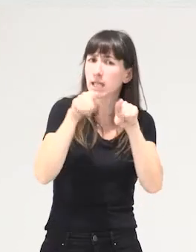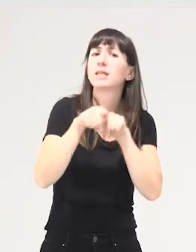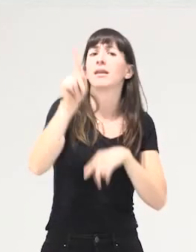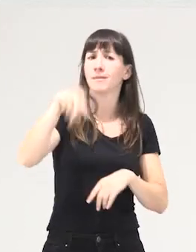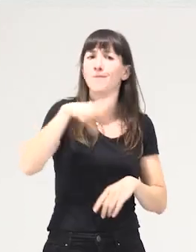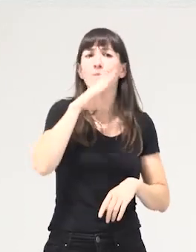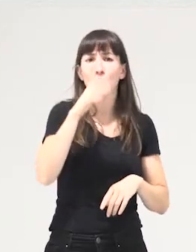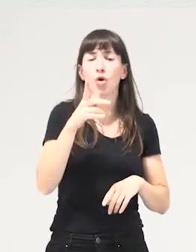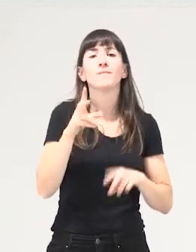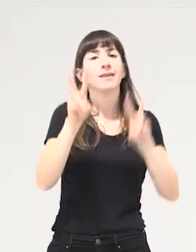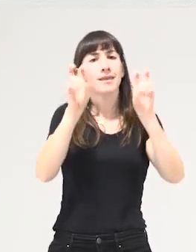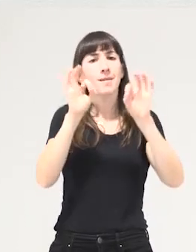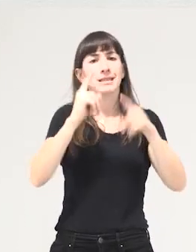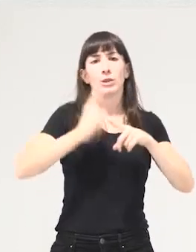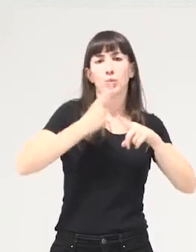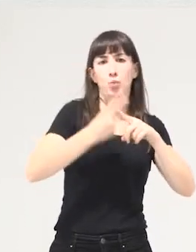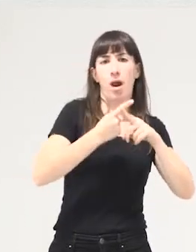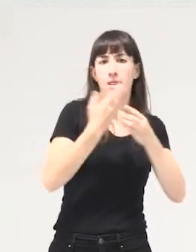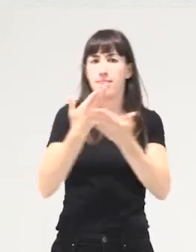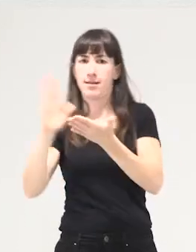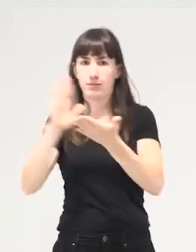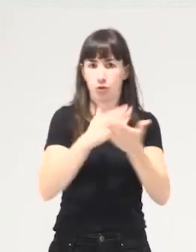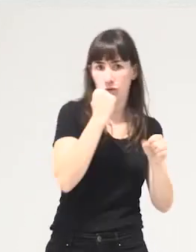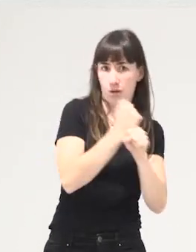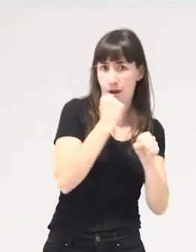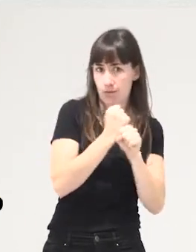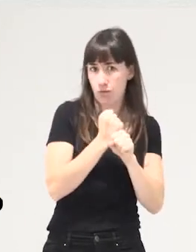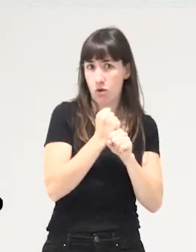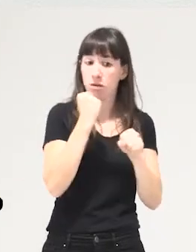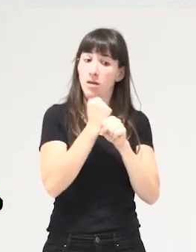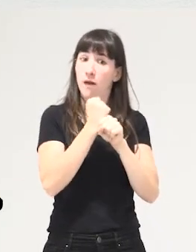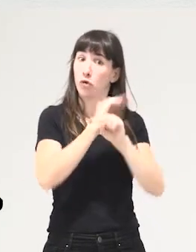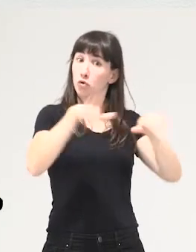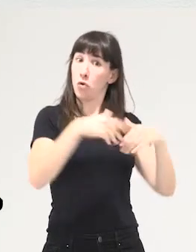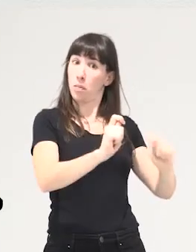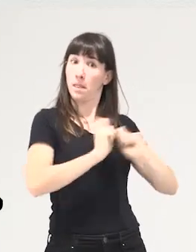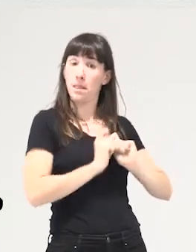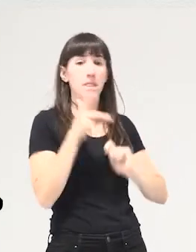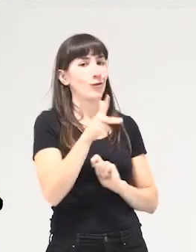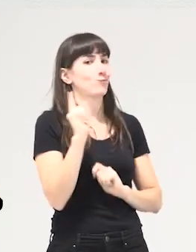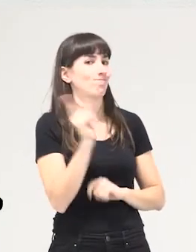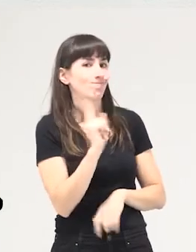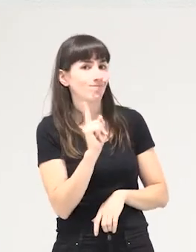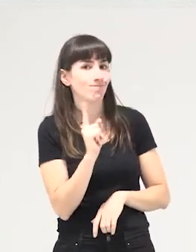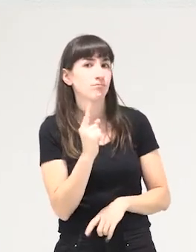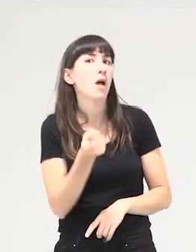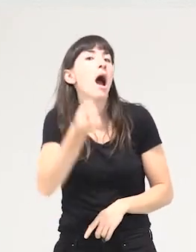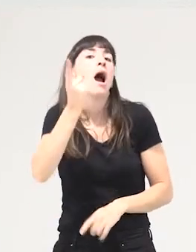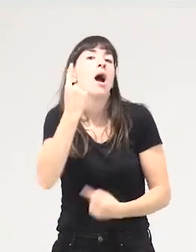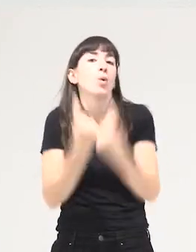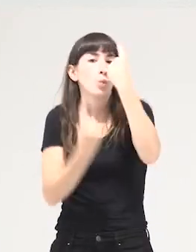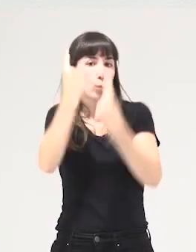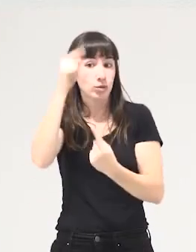sexual del trabajo por ejemplo no todos los trabajos daban acceso a derechos entonces solo un determinado tipo de trabajo el de mercado daba